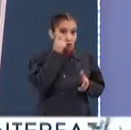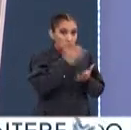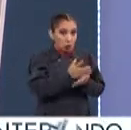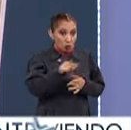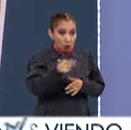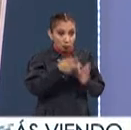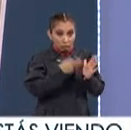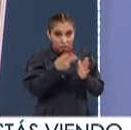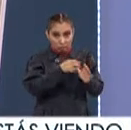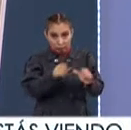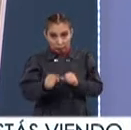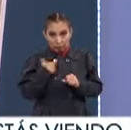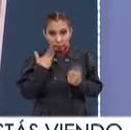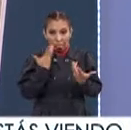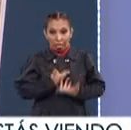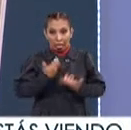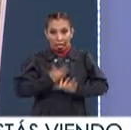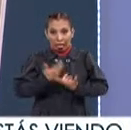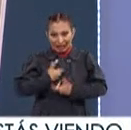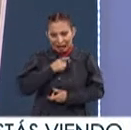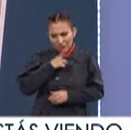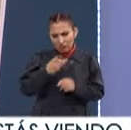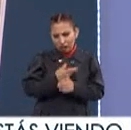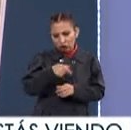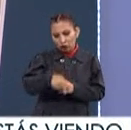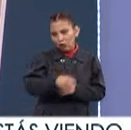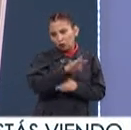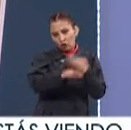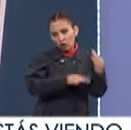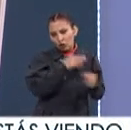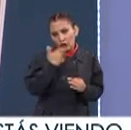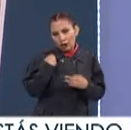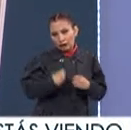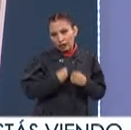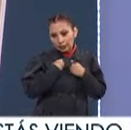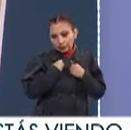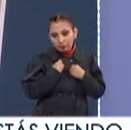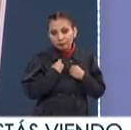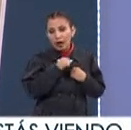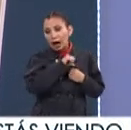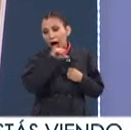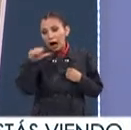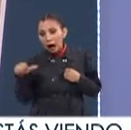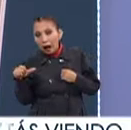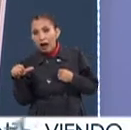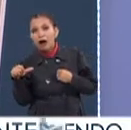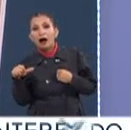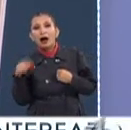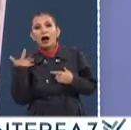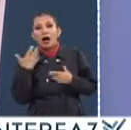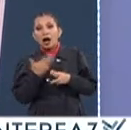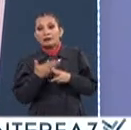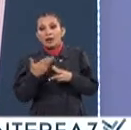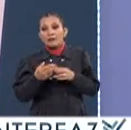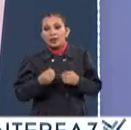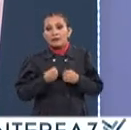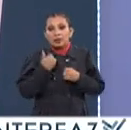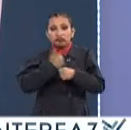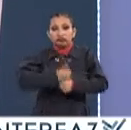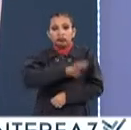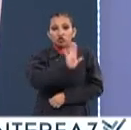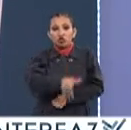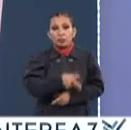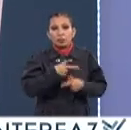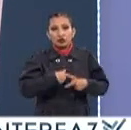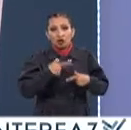es el único de los fenómenos perturbadores que pueden ocurrirnos a todos a lo largo de la vida Hasta el tener que vivir un duelo